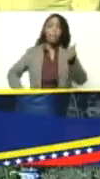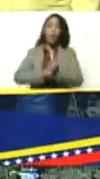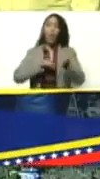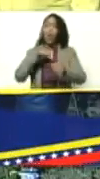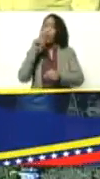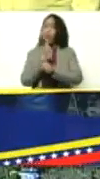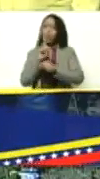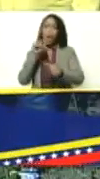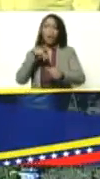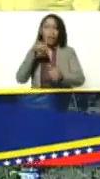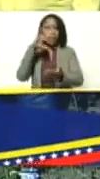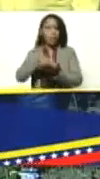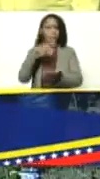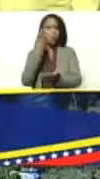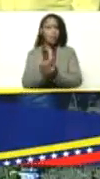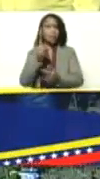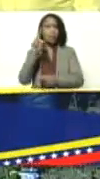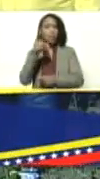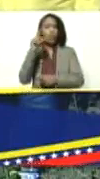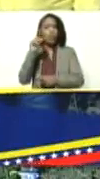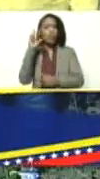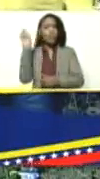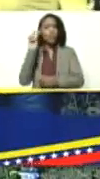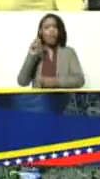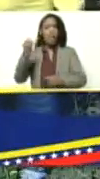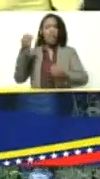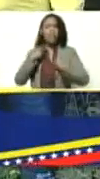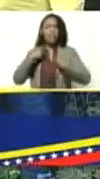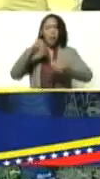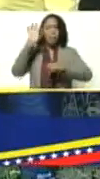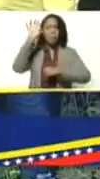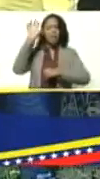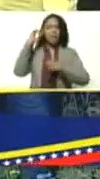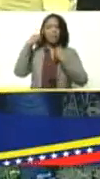solamente a Monaga sino también a Venezuela que viva la patria presidente